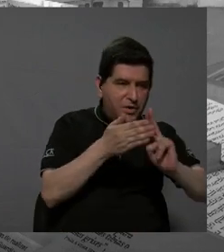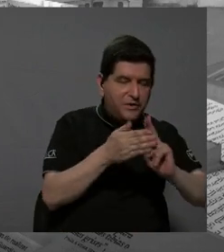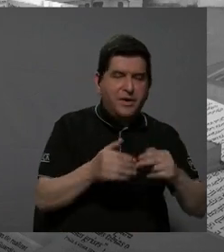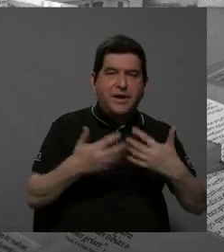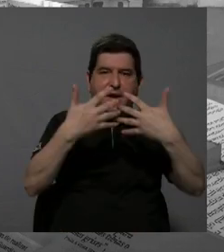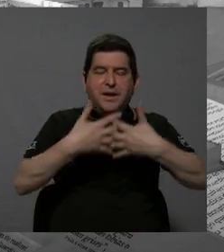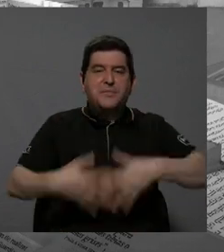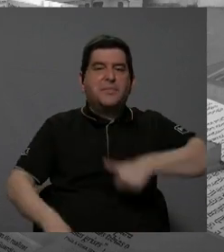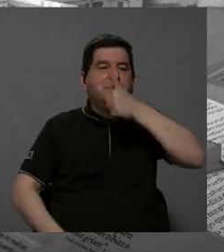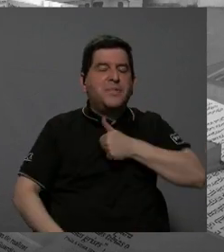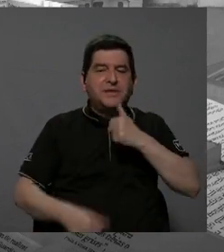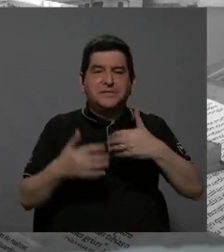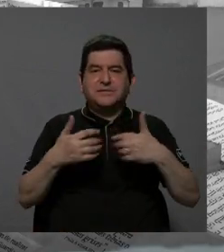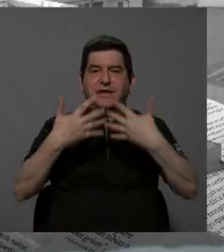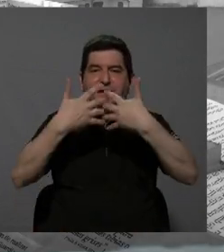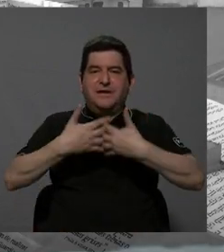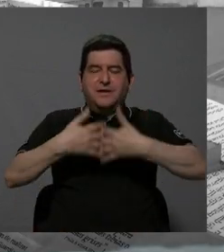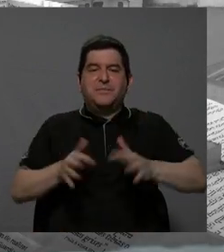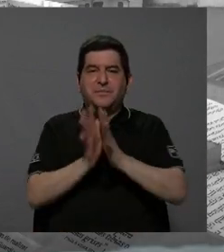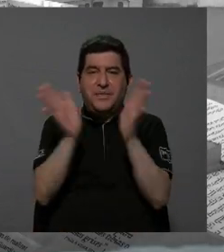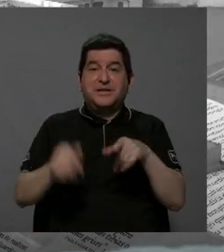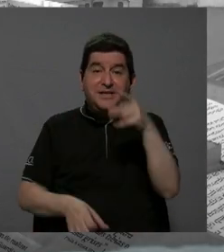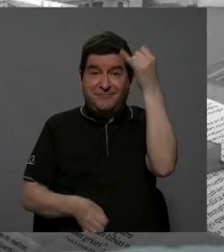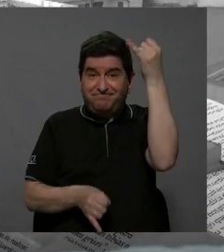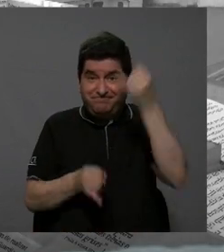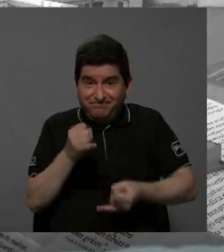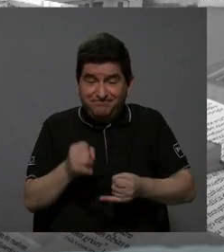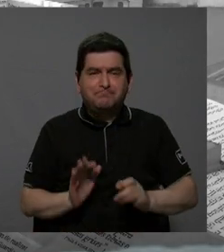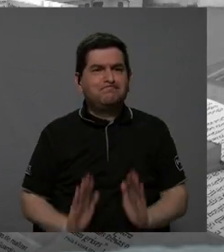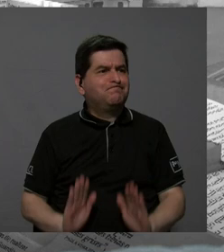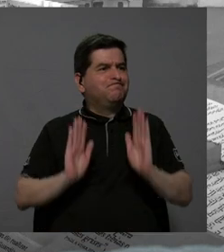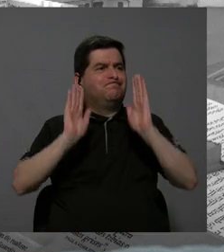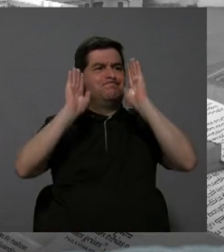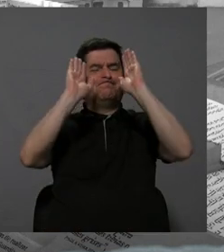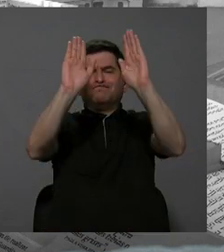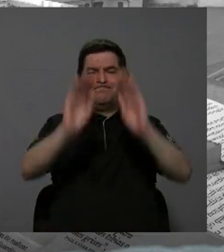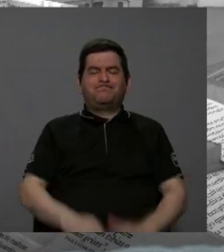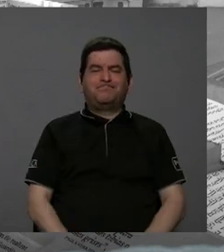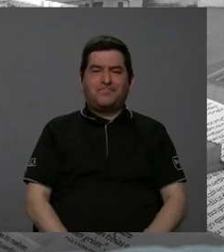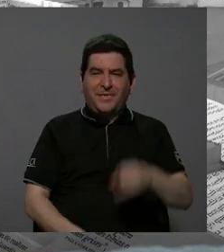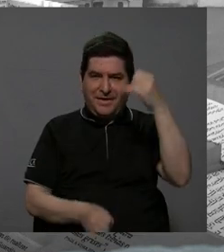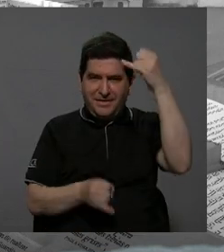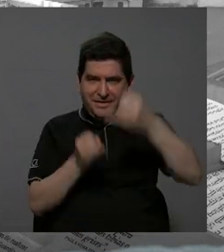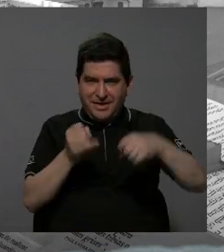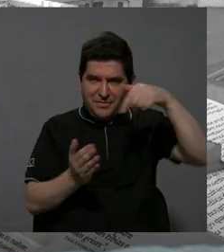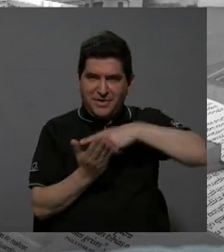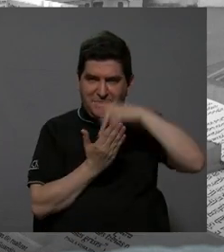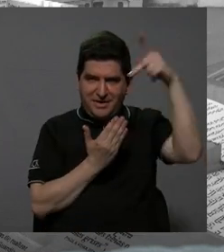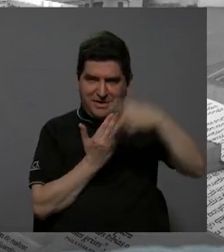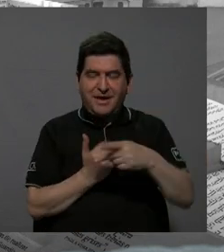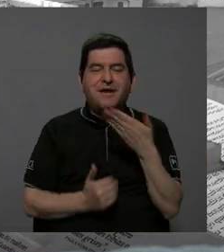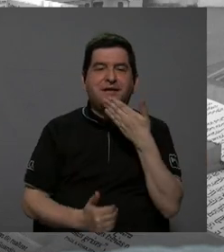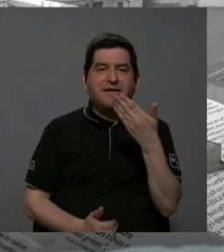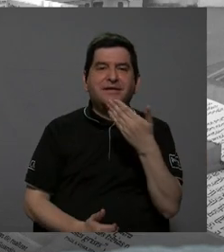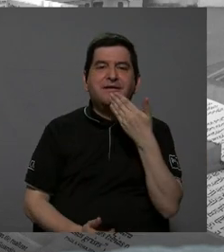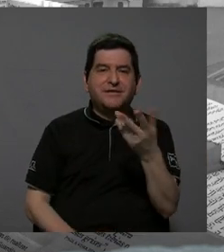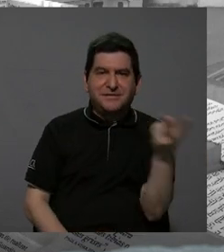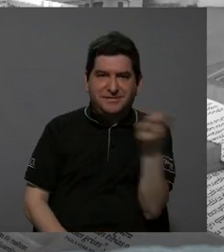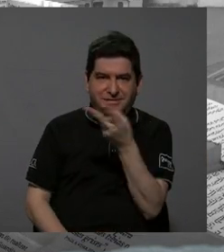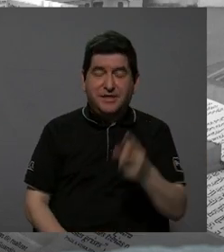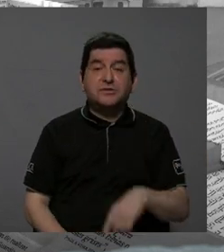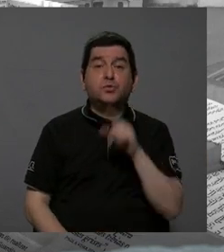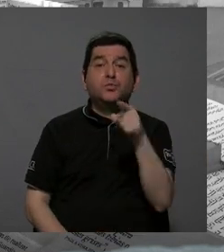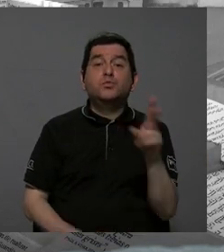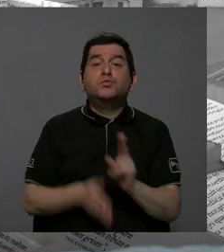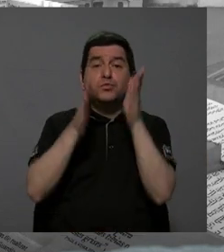pública. Con ese cierre, excelente y nos despedimos, muchas gracias a ustedes dos y a ustedes como